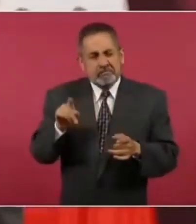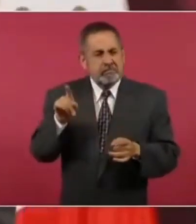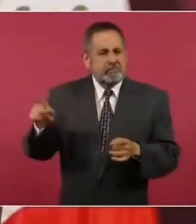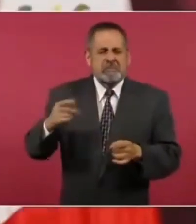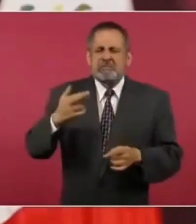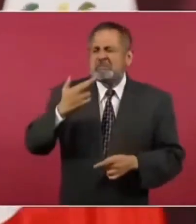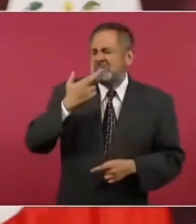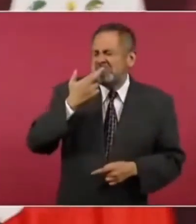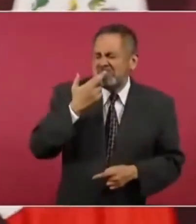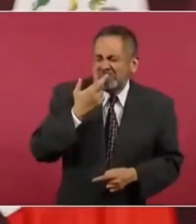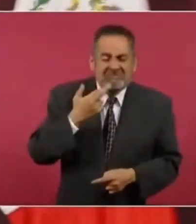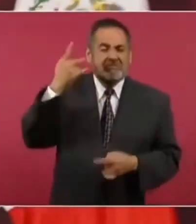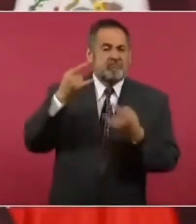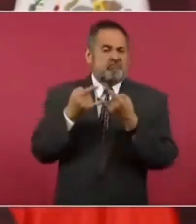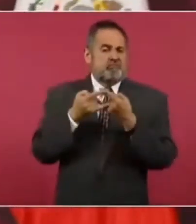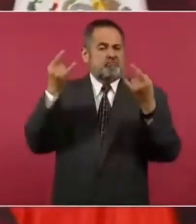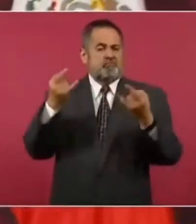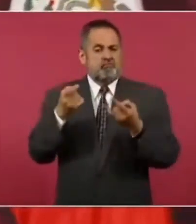historiador